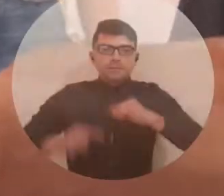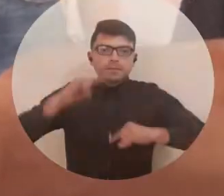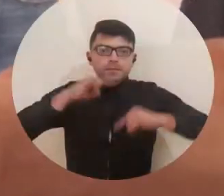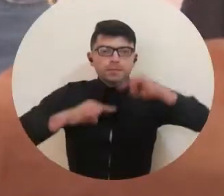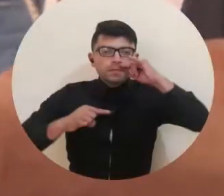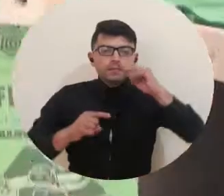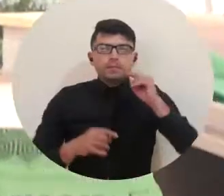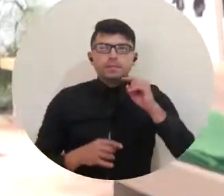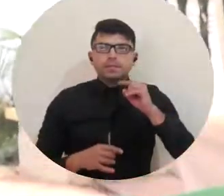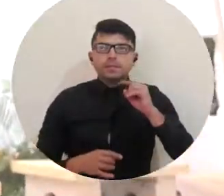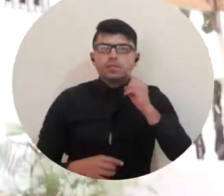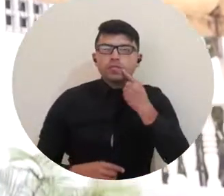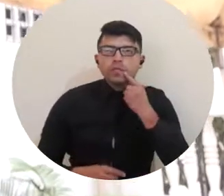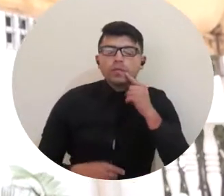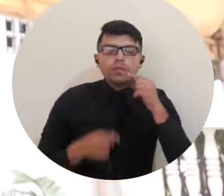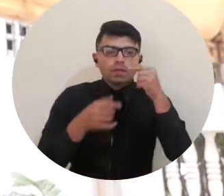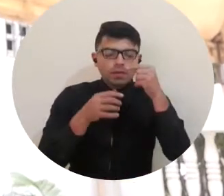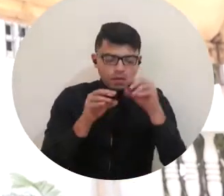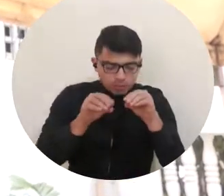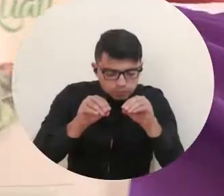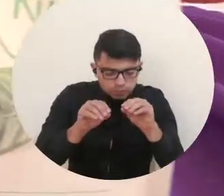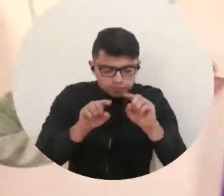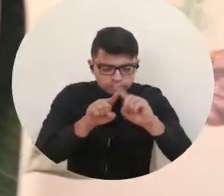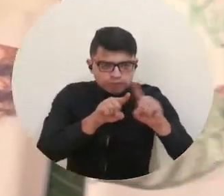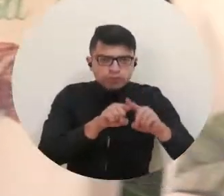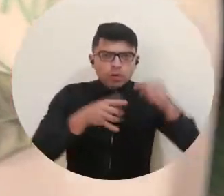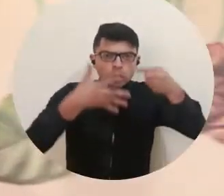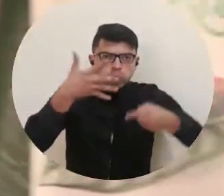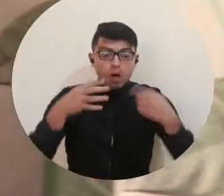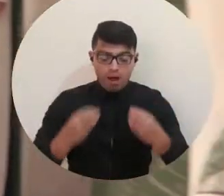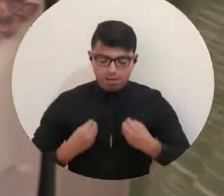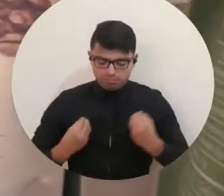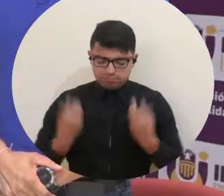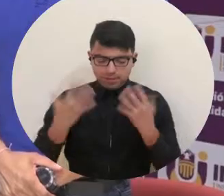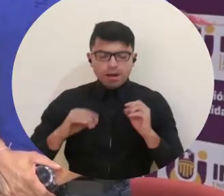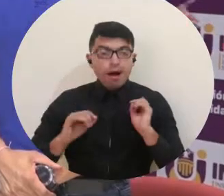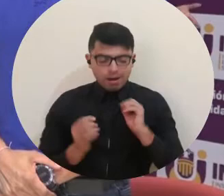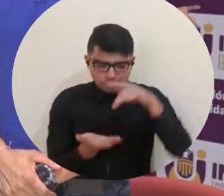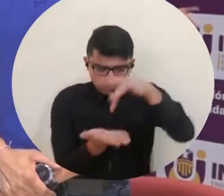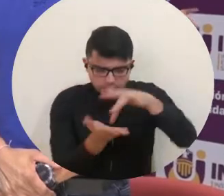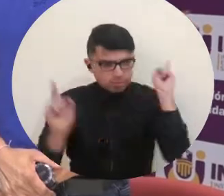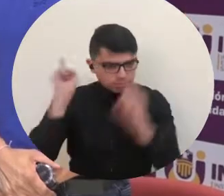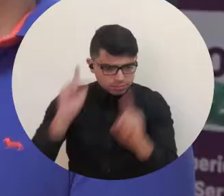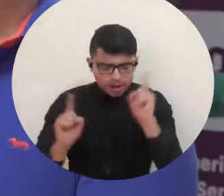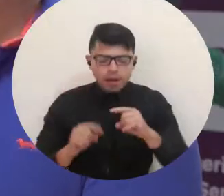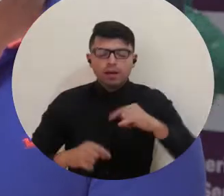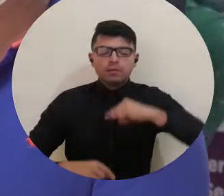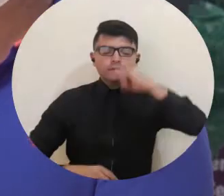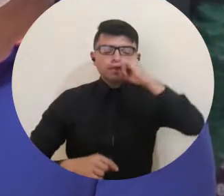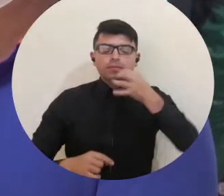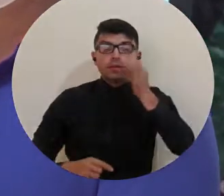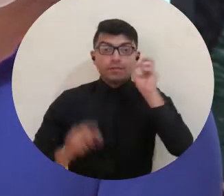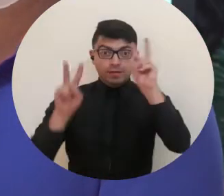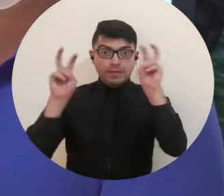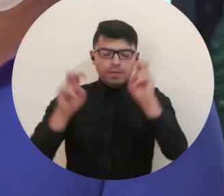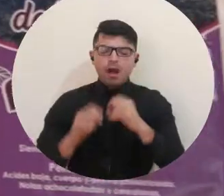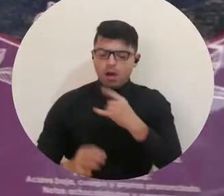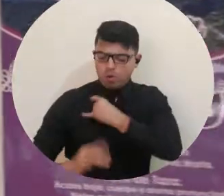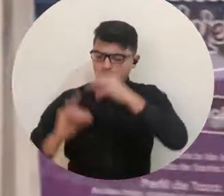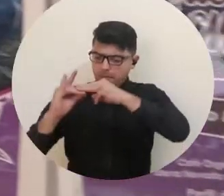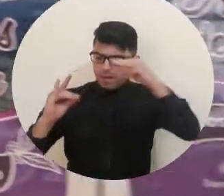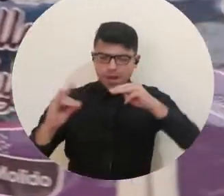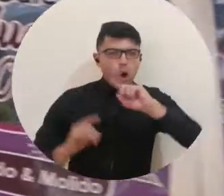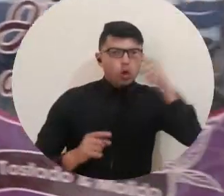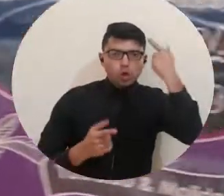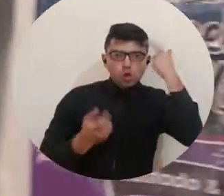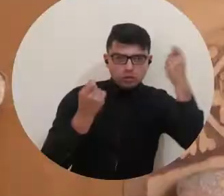Olores, sabores y texturas le dieron vida al evento Magdalena Respira Café, en el que la Universidad del Magdalena y aliados estratégicos se